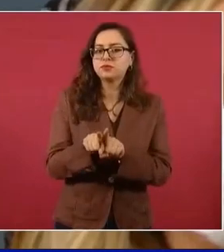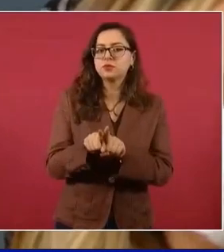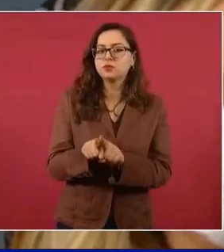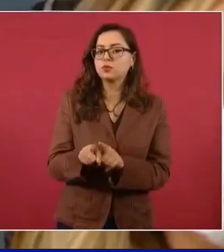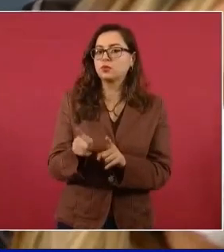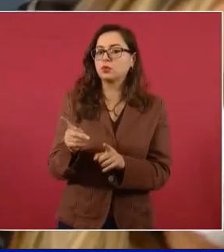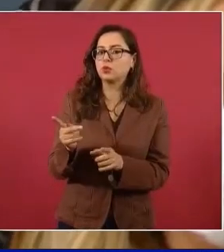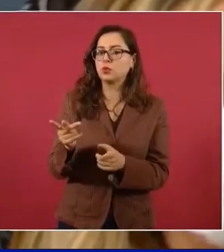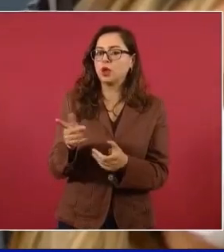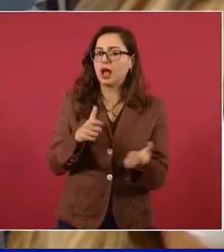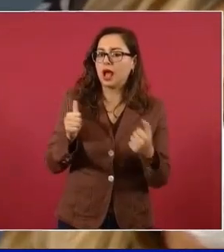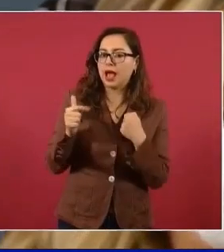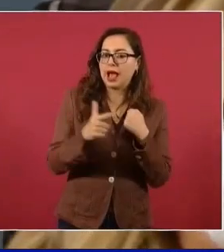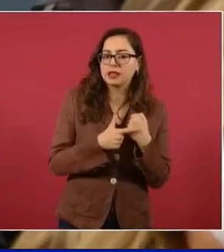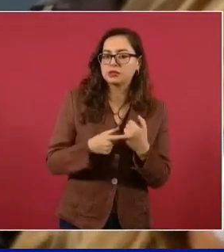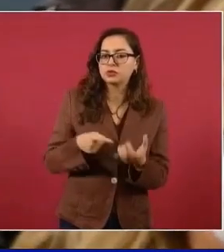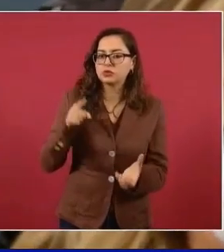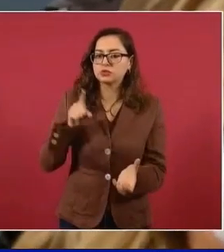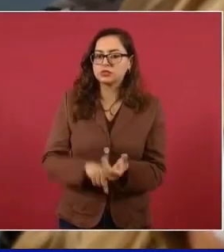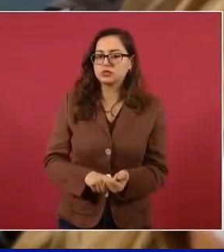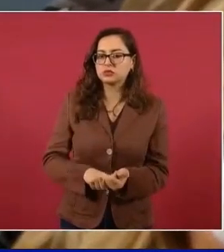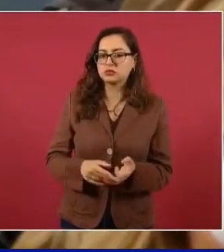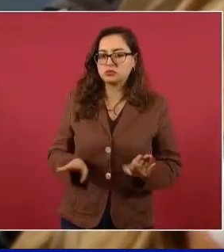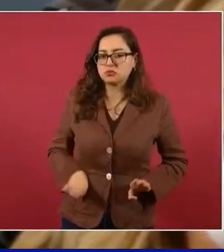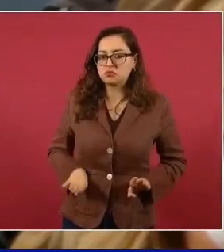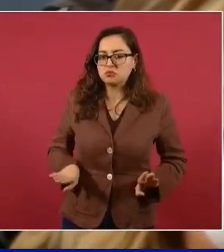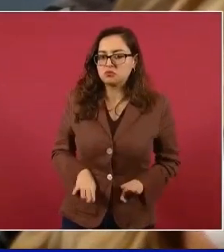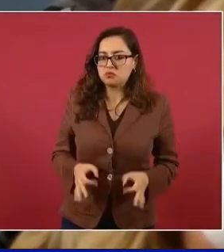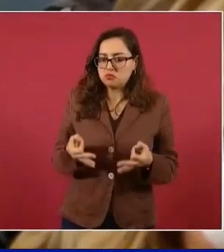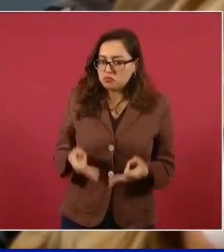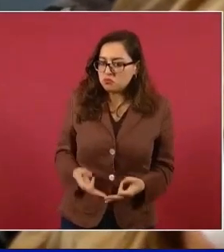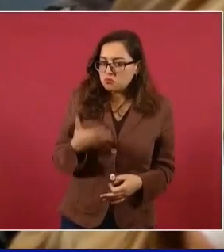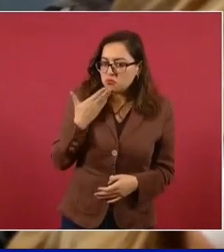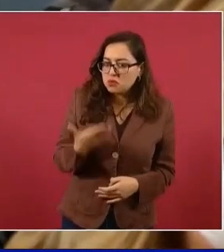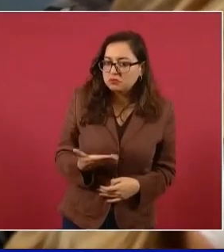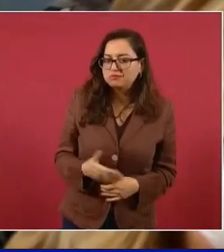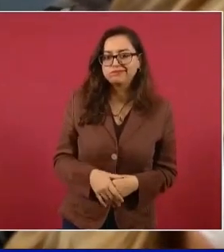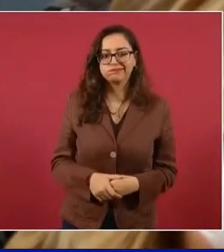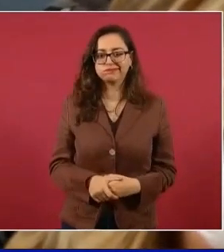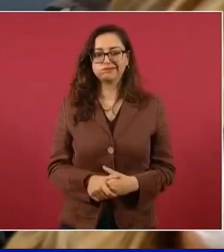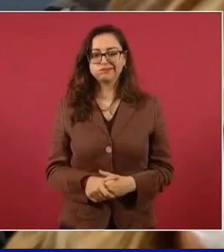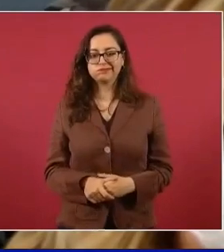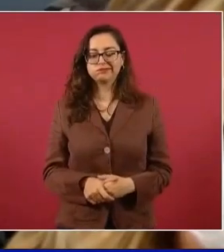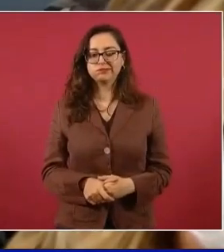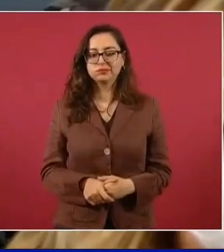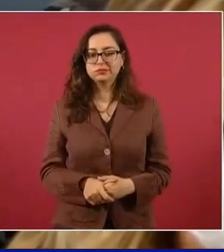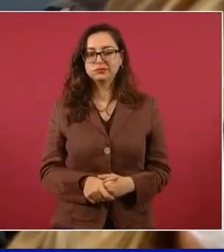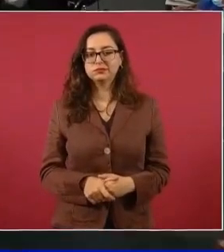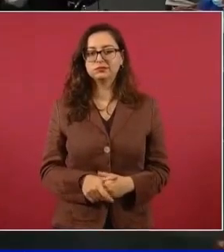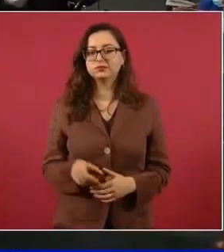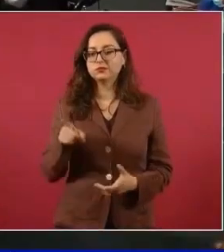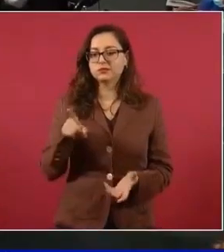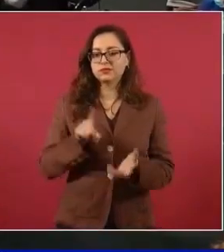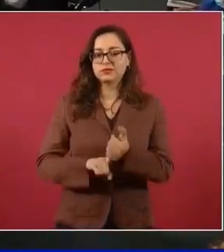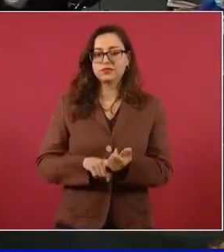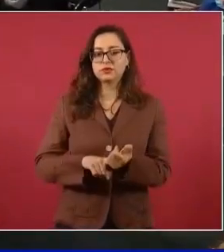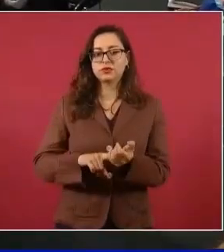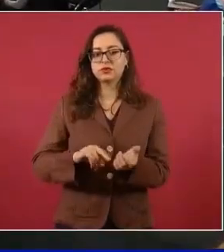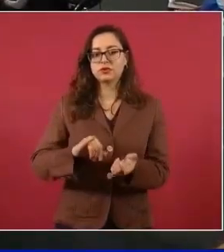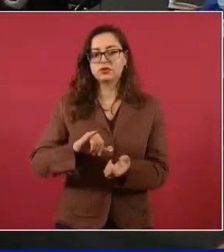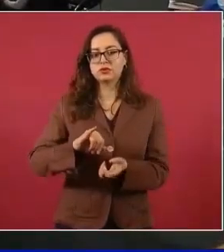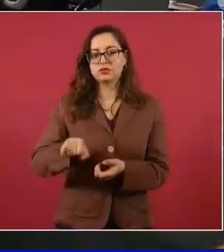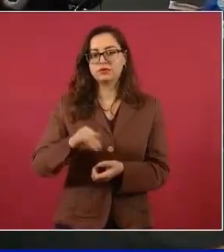apropiada de la Junta Federal de Arbitraje.